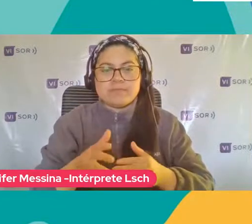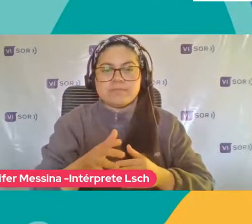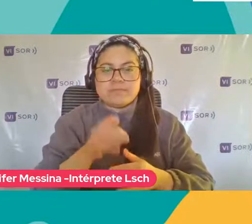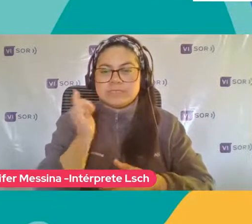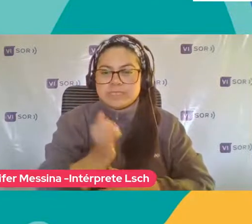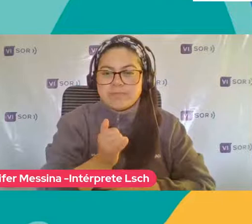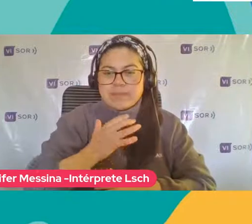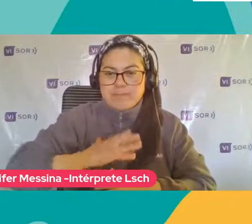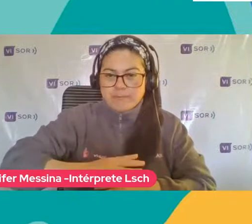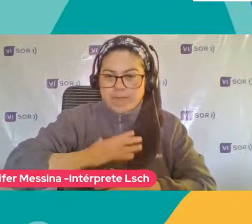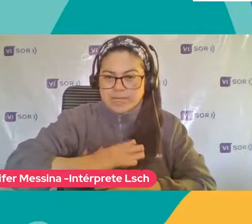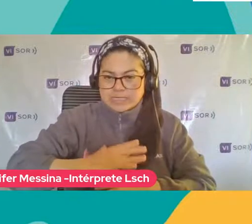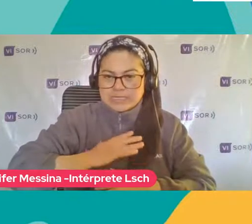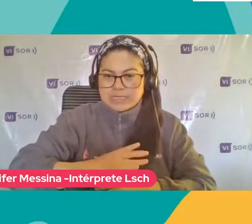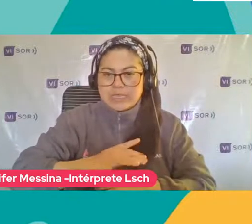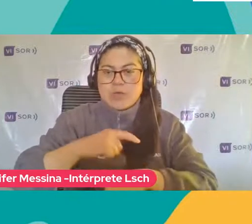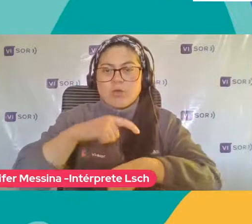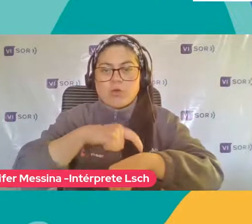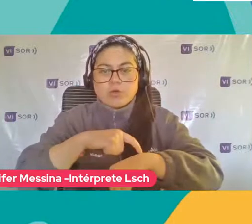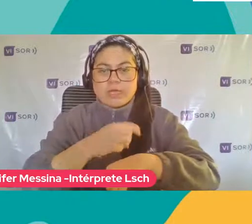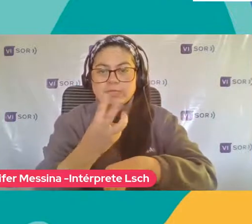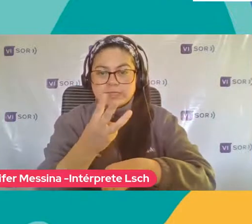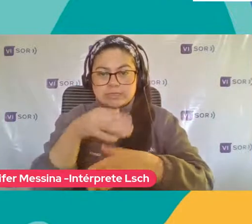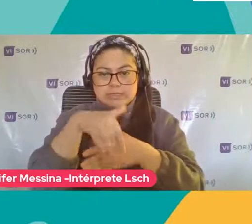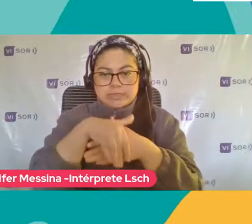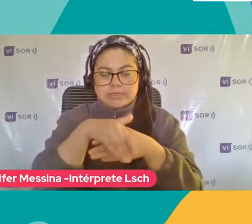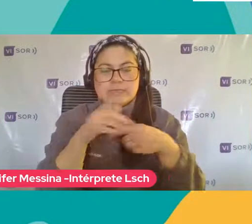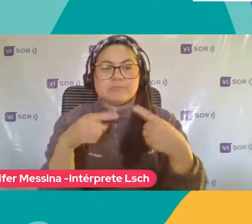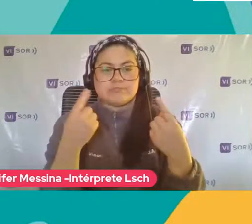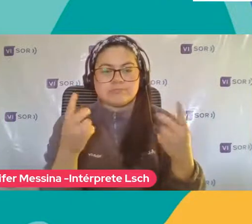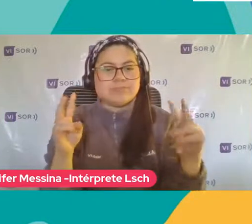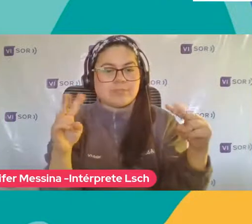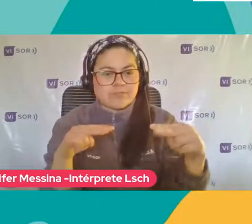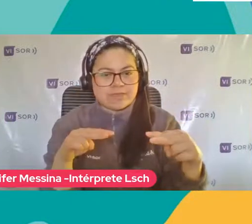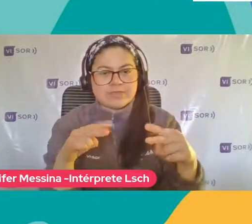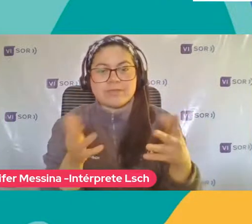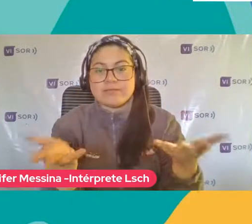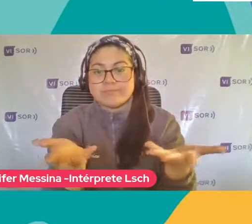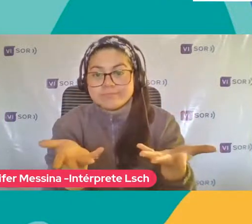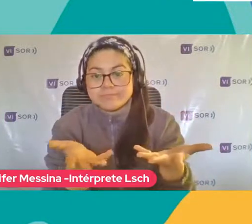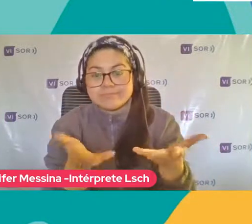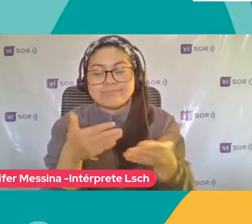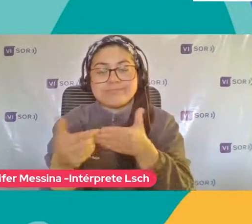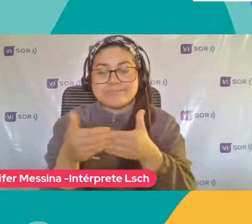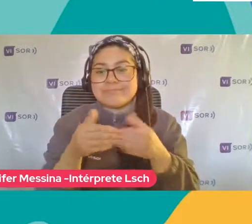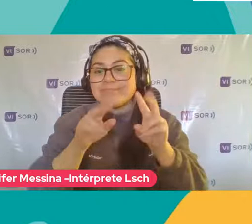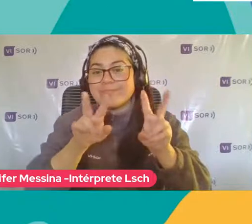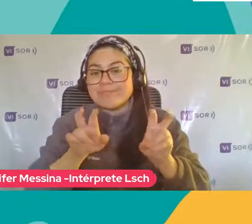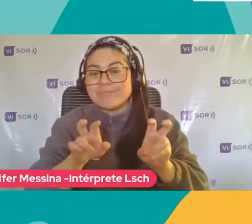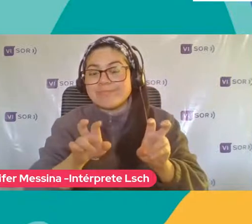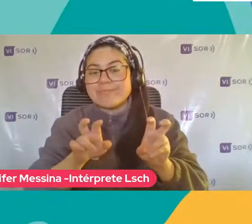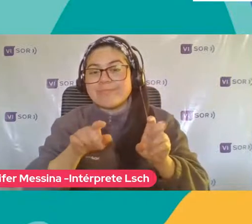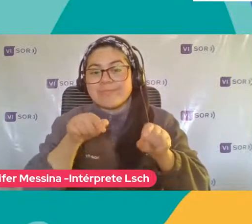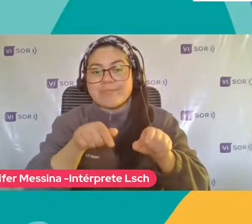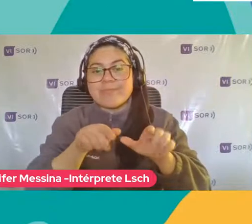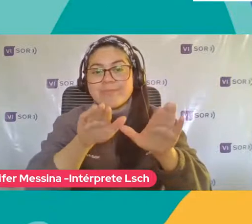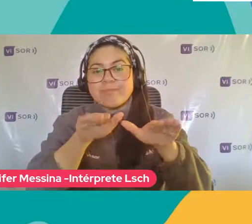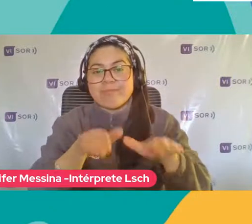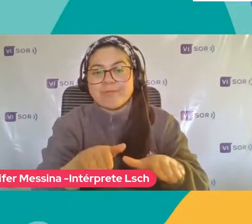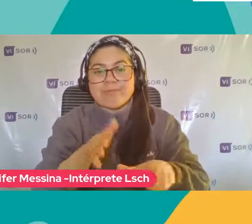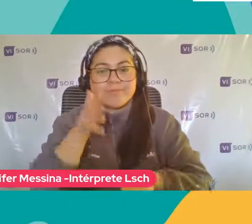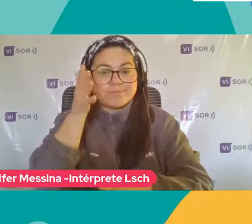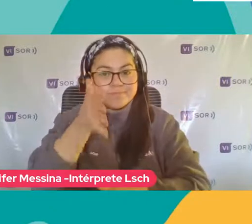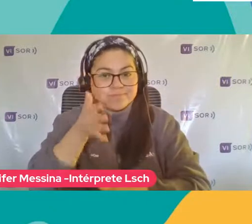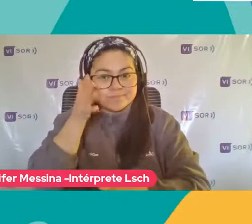martes a las 15 horas Nos vamos a encontrar A través de una transmisión simultánea Que realizaremos desde